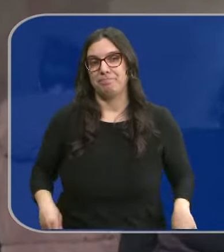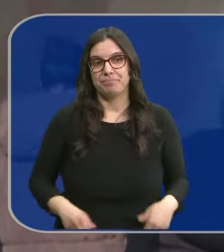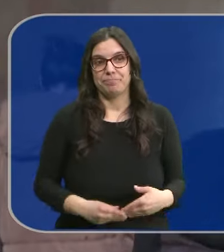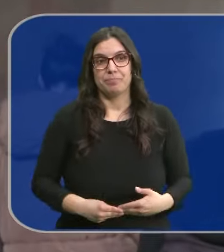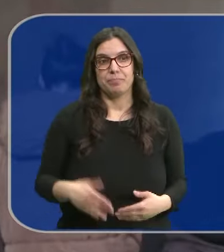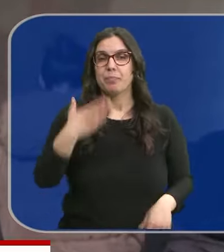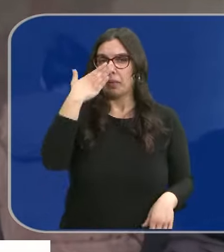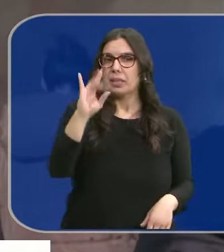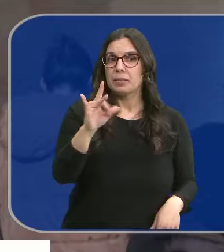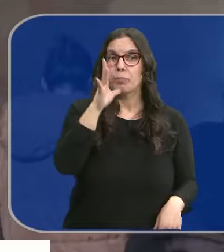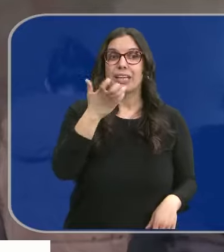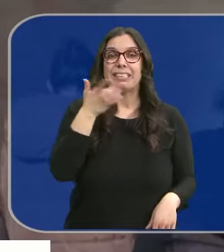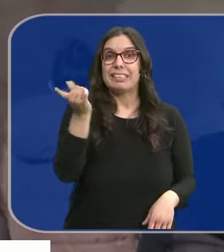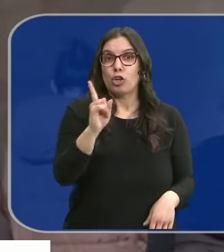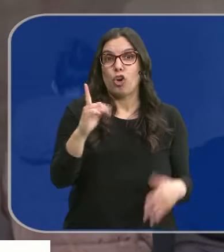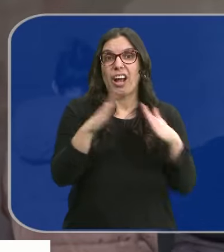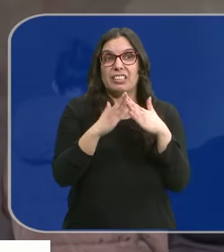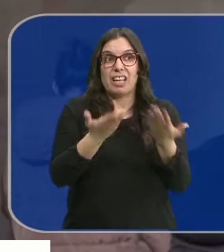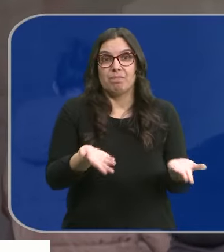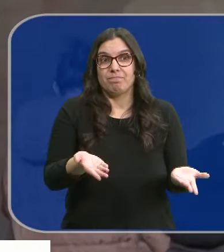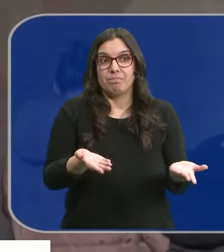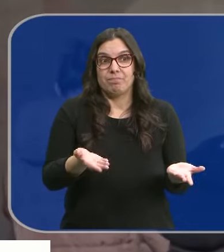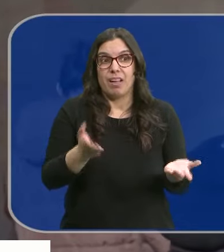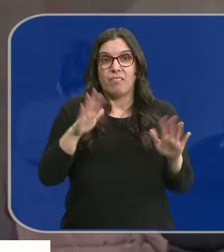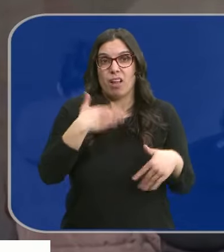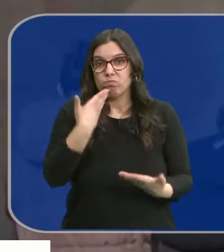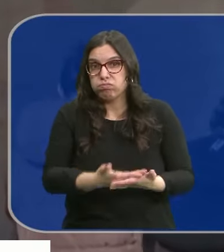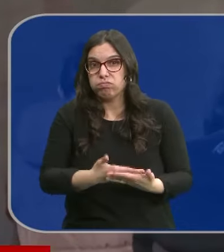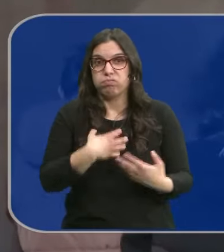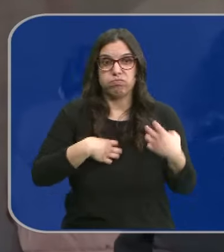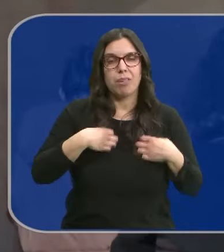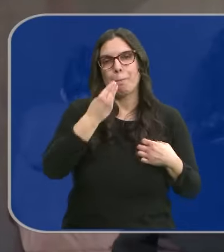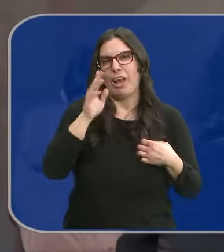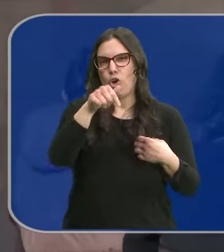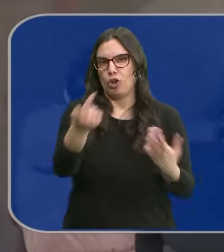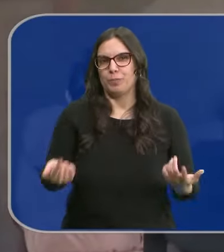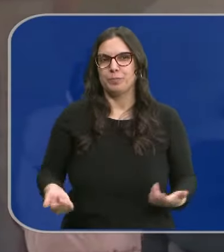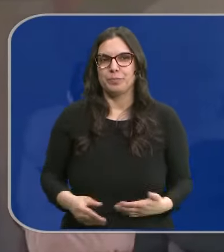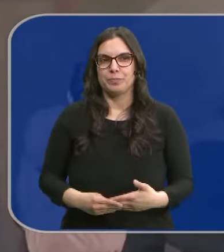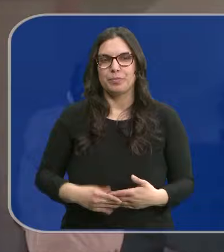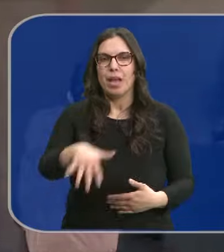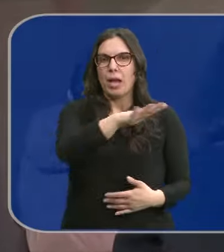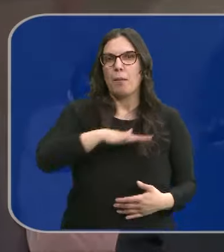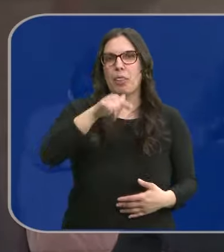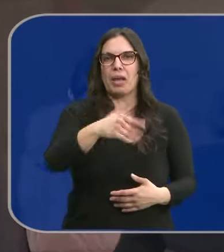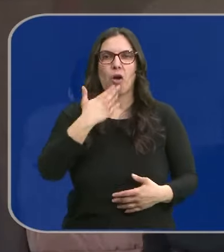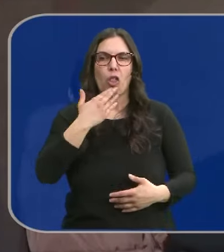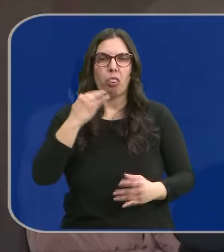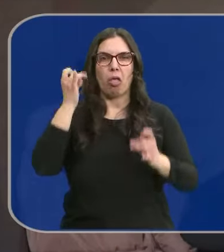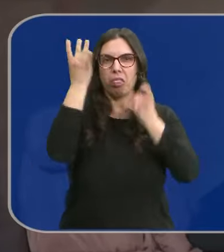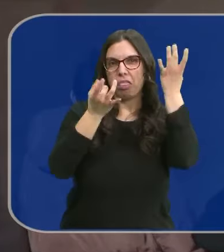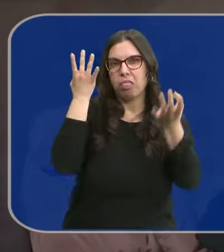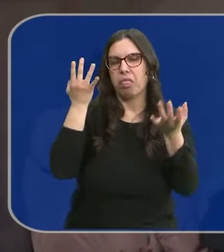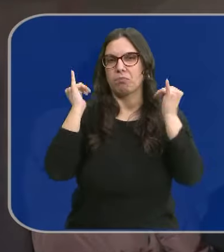La verdad que sí, porque si no en casa se acabarían aburriendo y creo que es lo mejor. Un espacio aquí de ocio